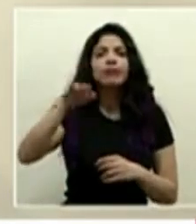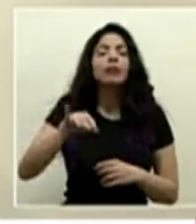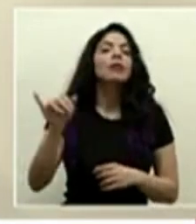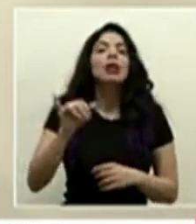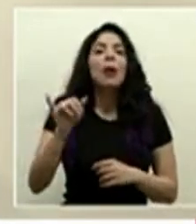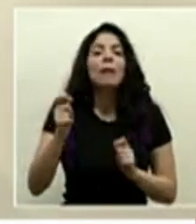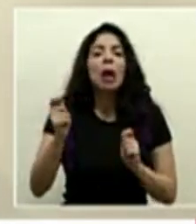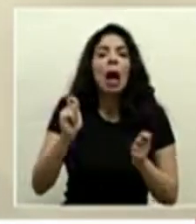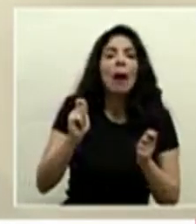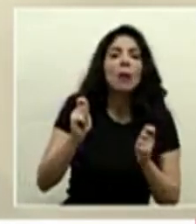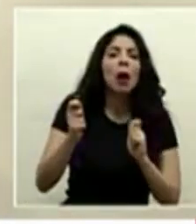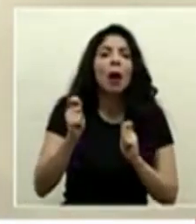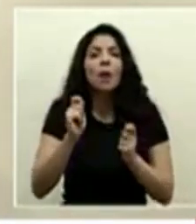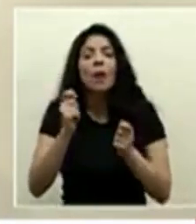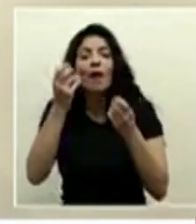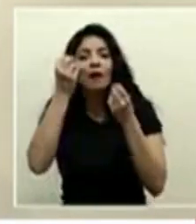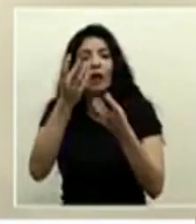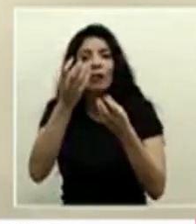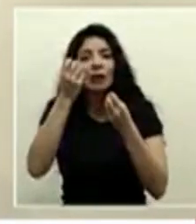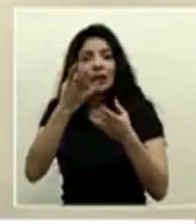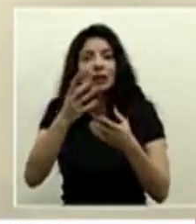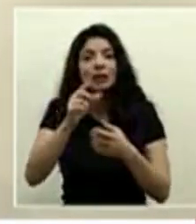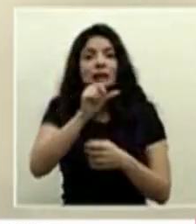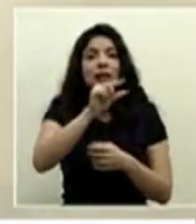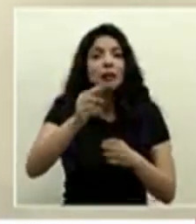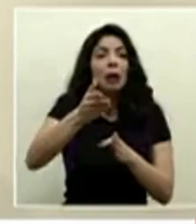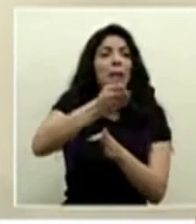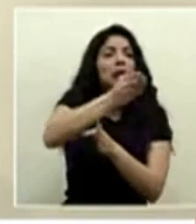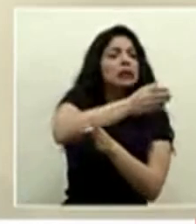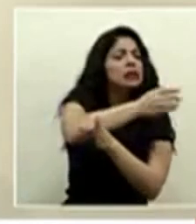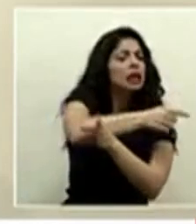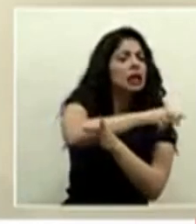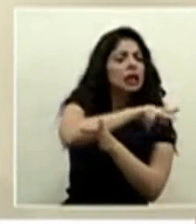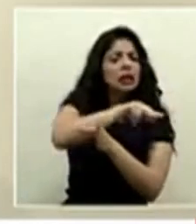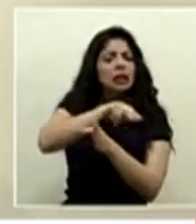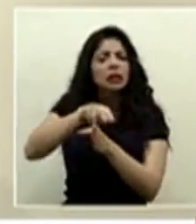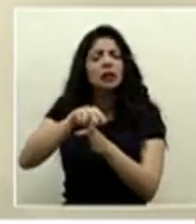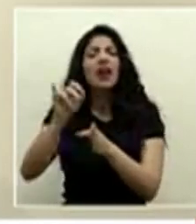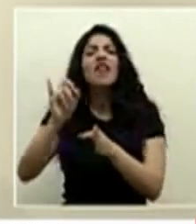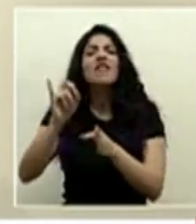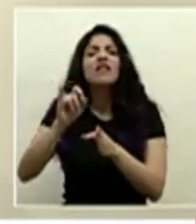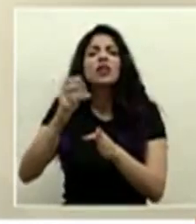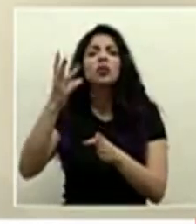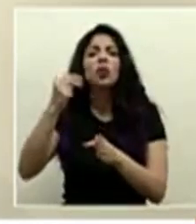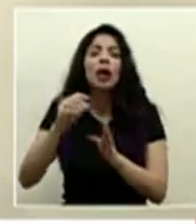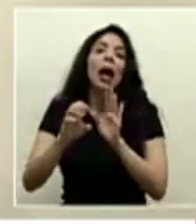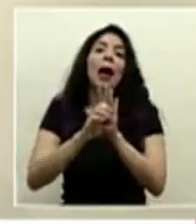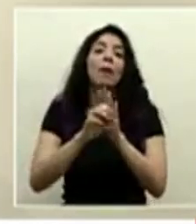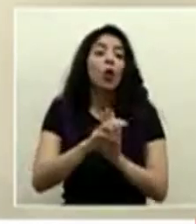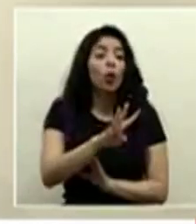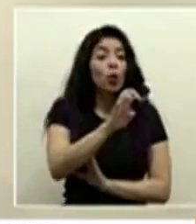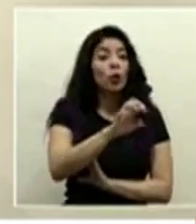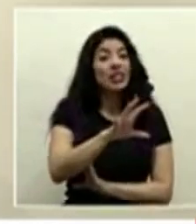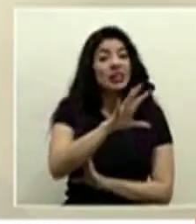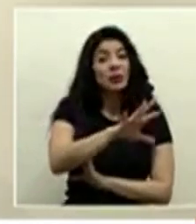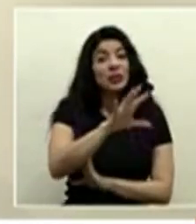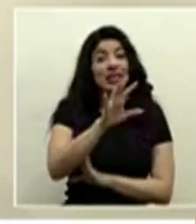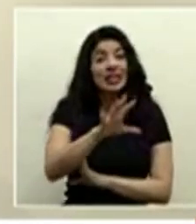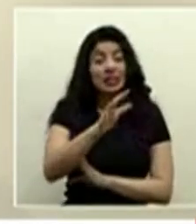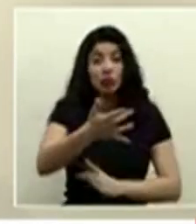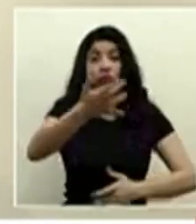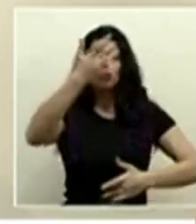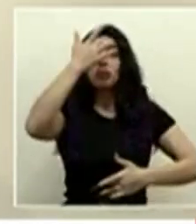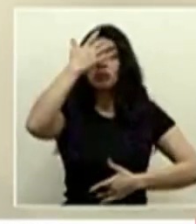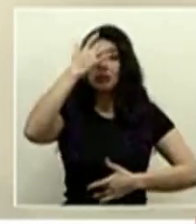tanto varían esos datos de la tendencia con respecto a semanas anteriores la tasa de infección no es lo mismo 455 casos